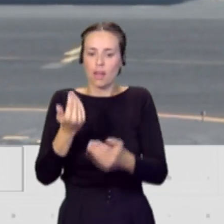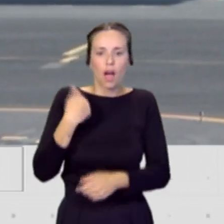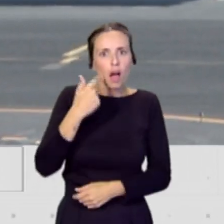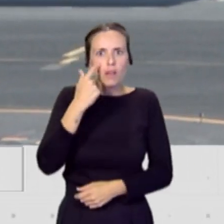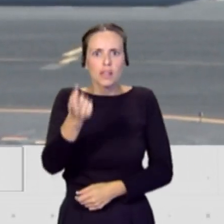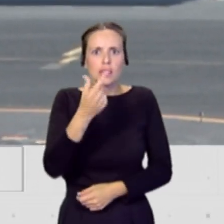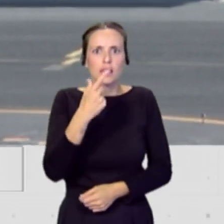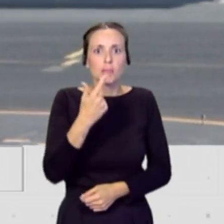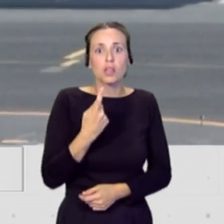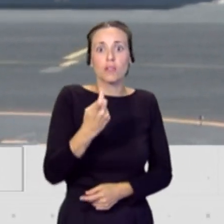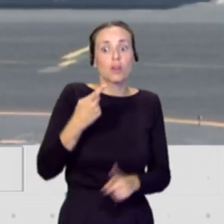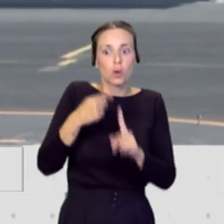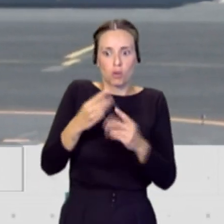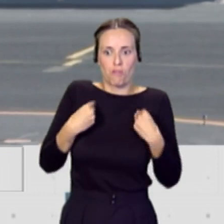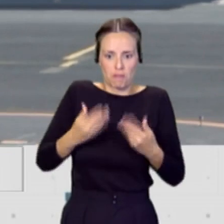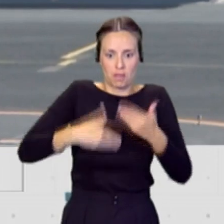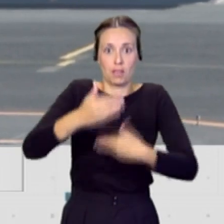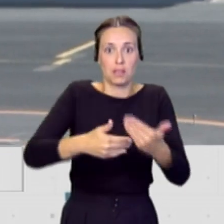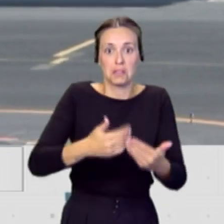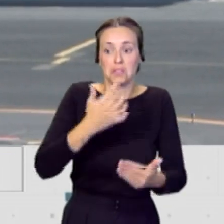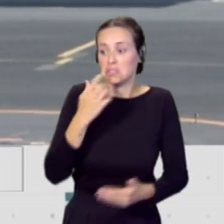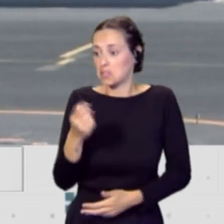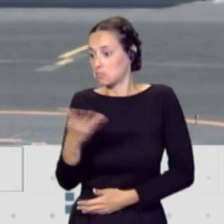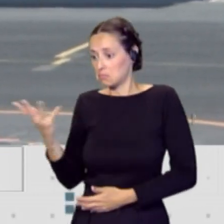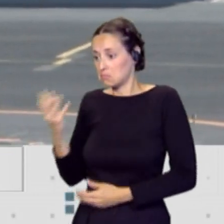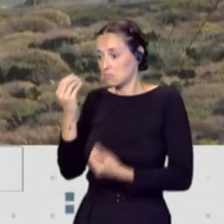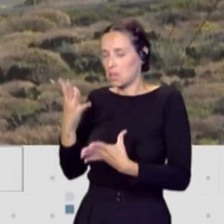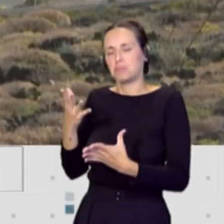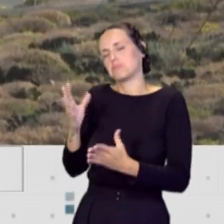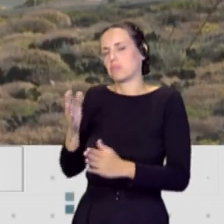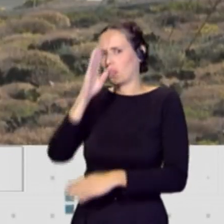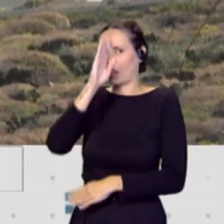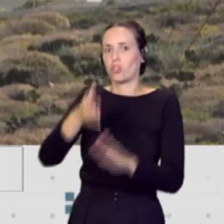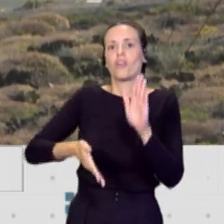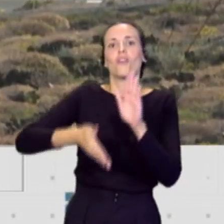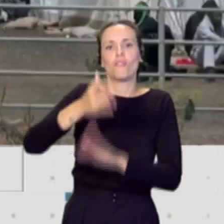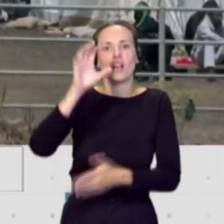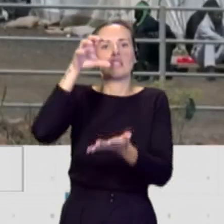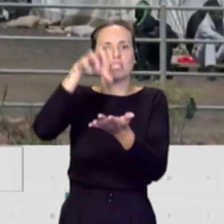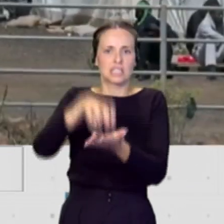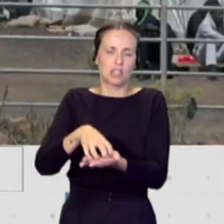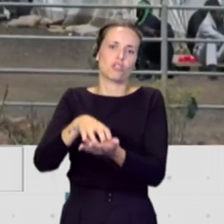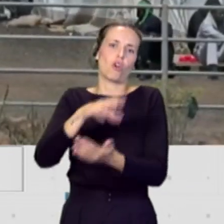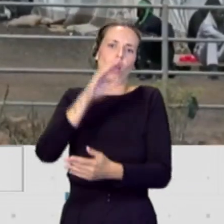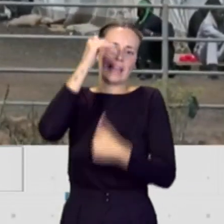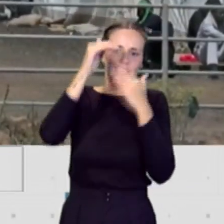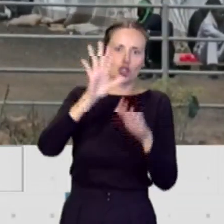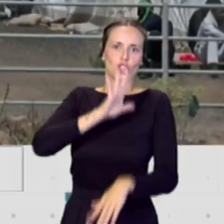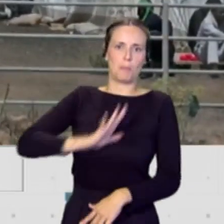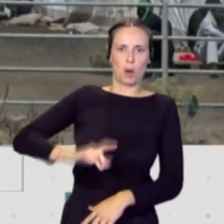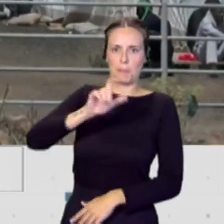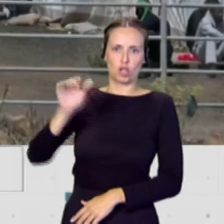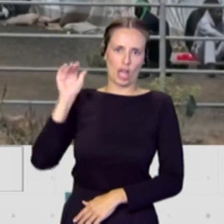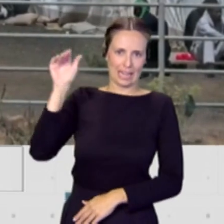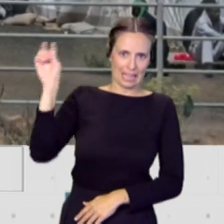para seguir adelante. Y el que no, pues bueno, pasaría el CAPE al centro de atención temporal de extranjero. Bueno, no olvidemos